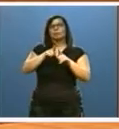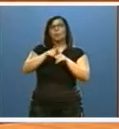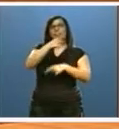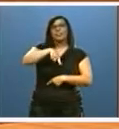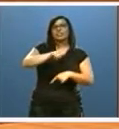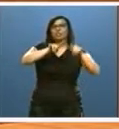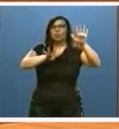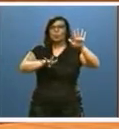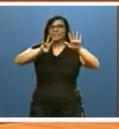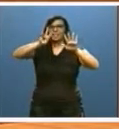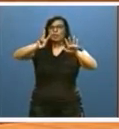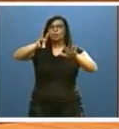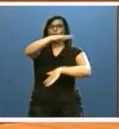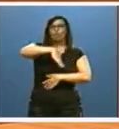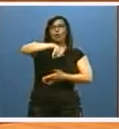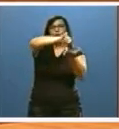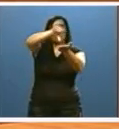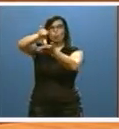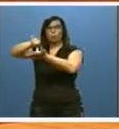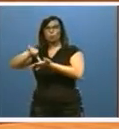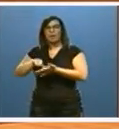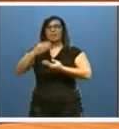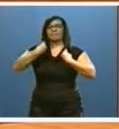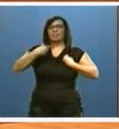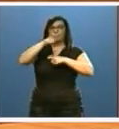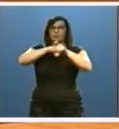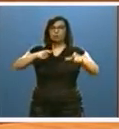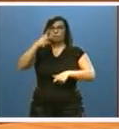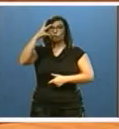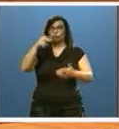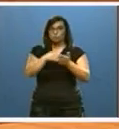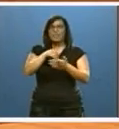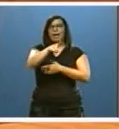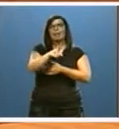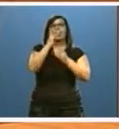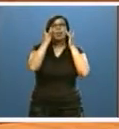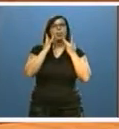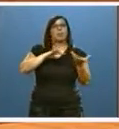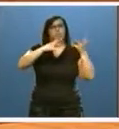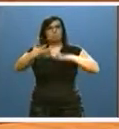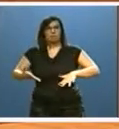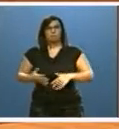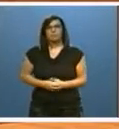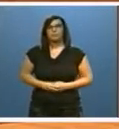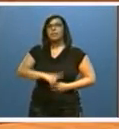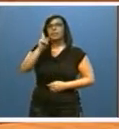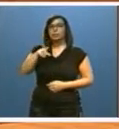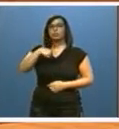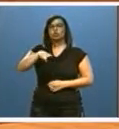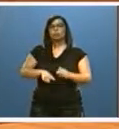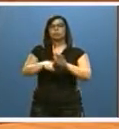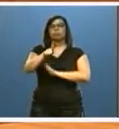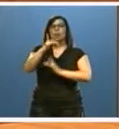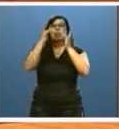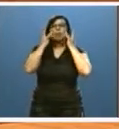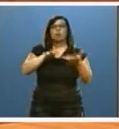núcleos urbanos de más de 2.000 habitantes equivalentes de Castilla y León. Además, seguiremos avanzando en la depuración